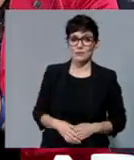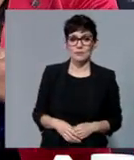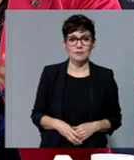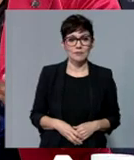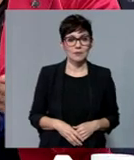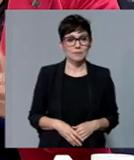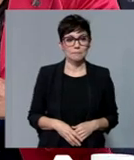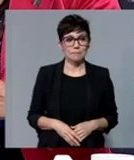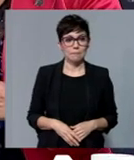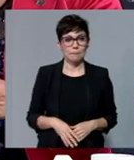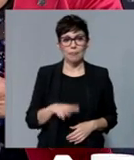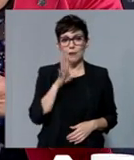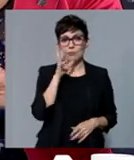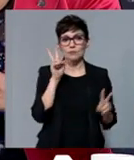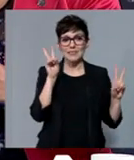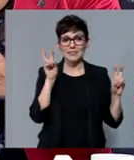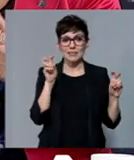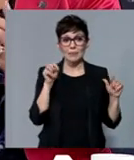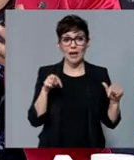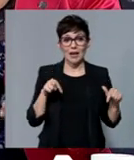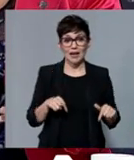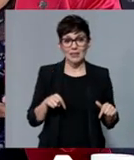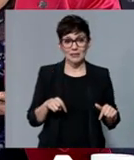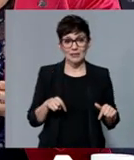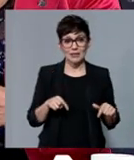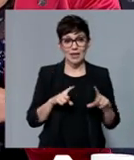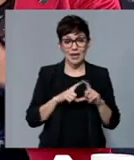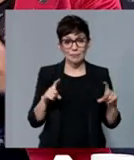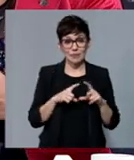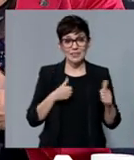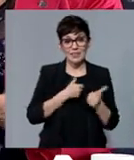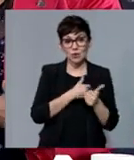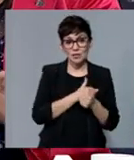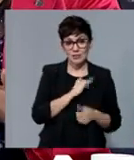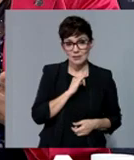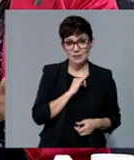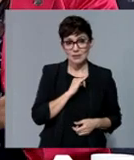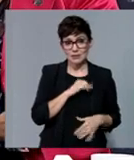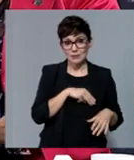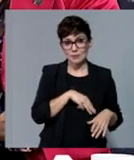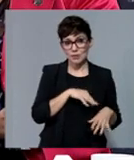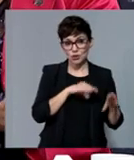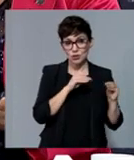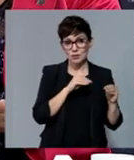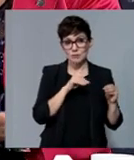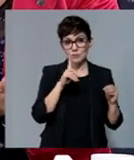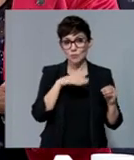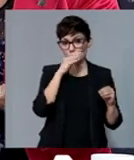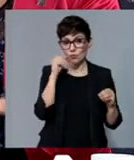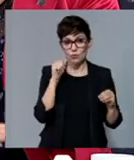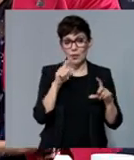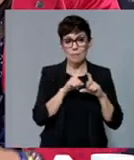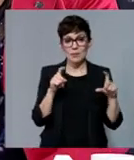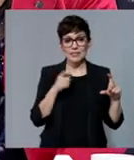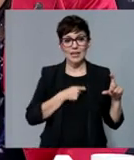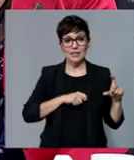porque, bueno, hay una cuestión que aquí tenemos algunas empresas auxiliares, tenemos M. Torres, pero no tenemos que olvidar que la gran empresa española